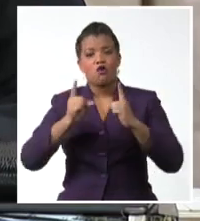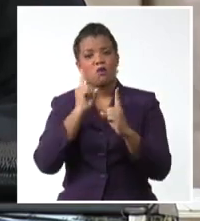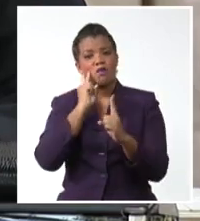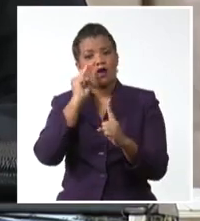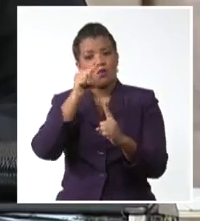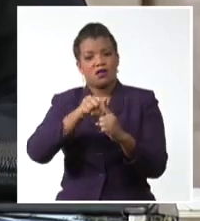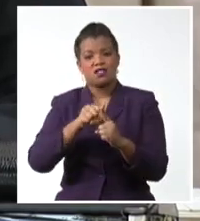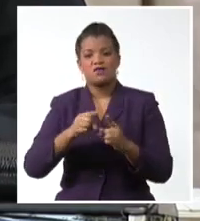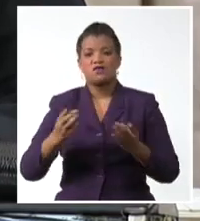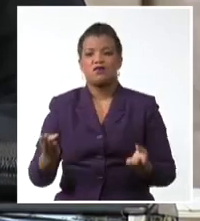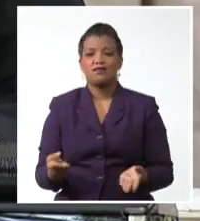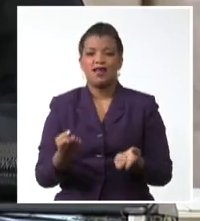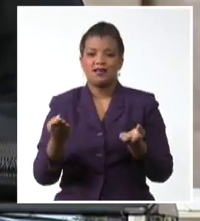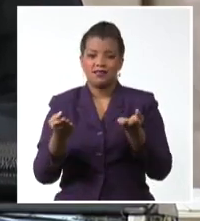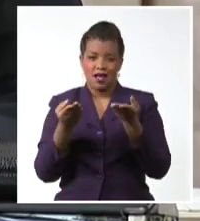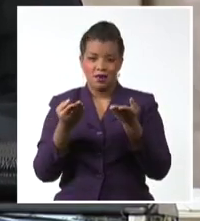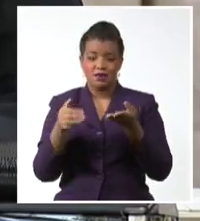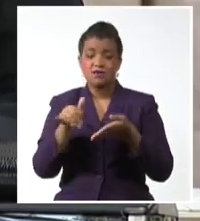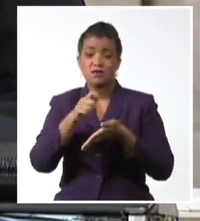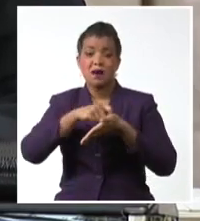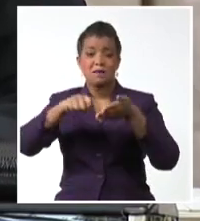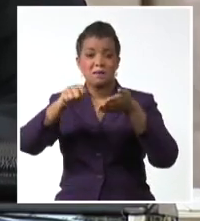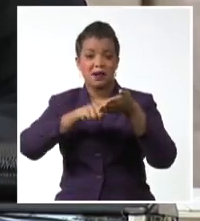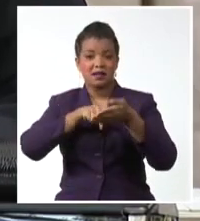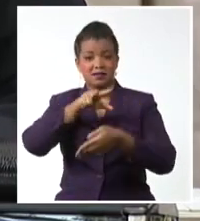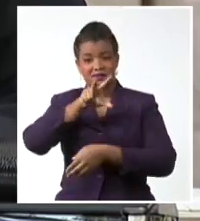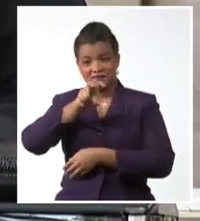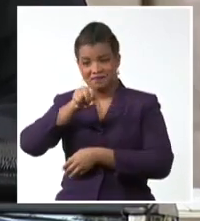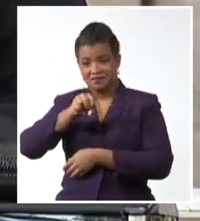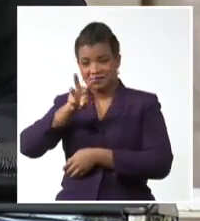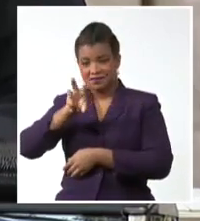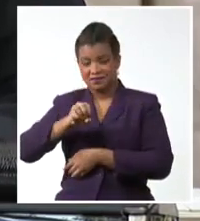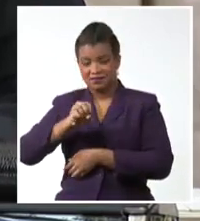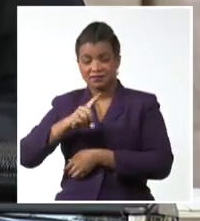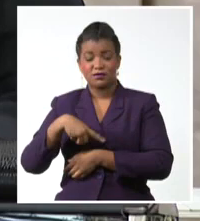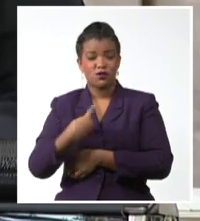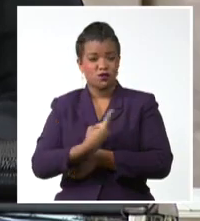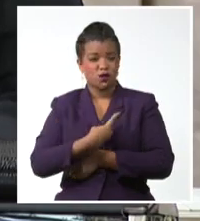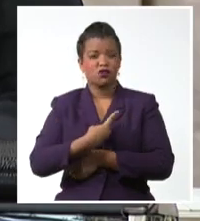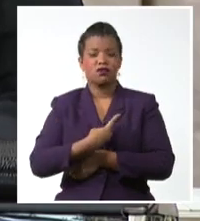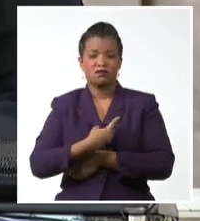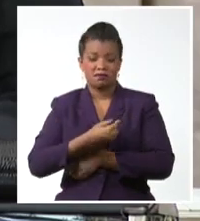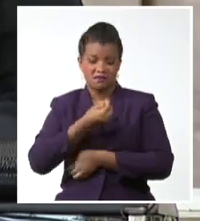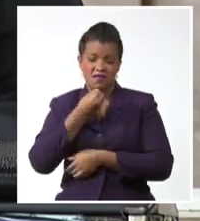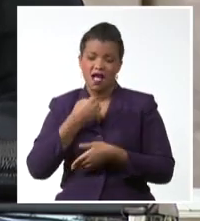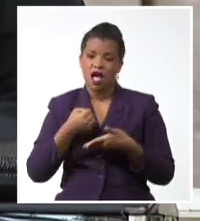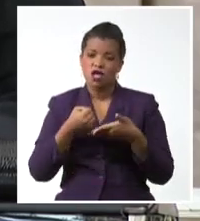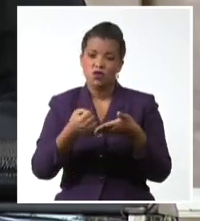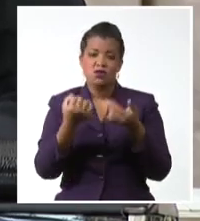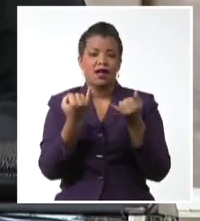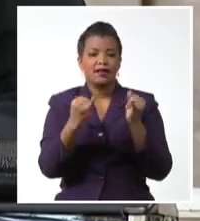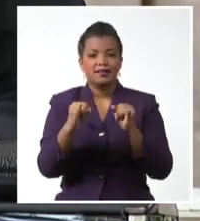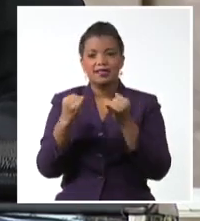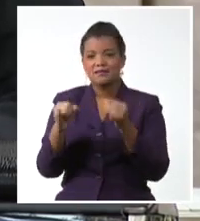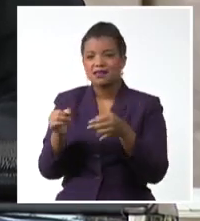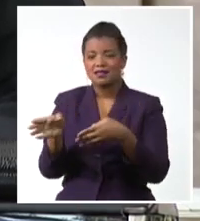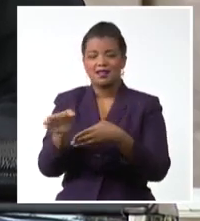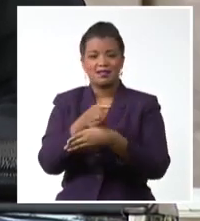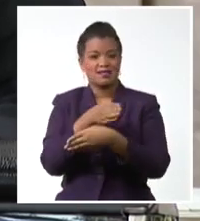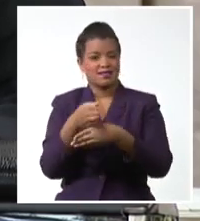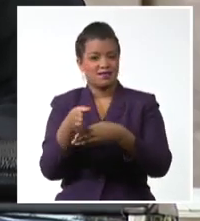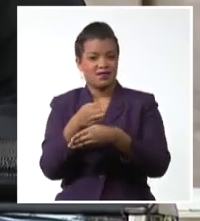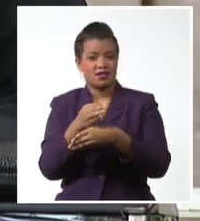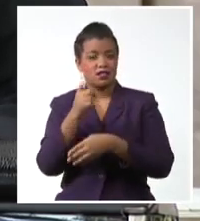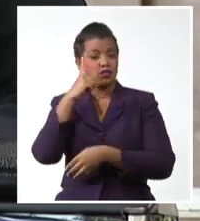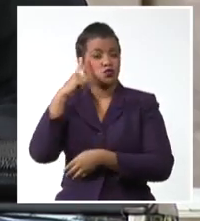sostenible y la agenda 2030 es una deuda con todos los próceres de la independencia americana y con los sueños de